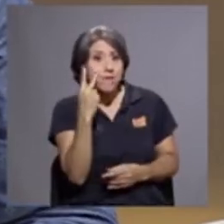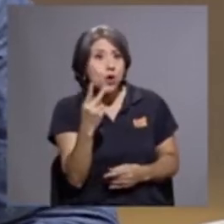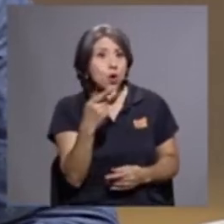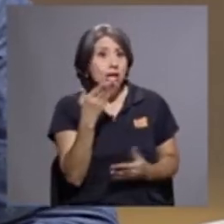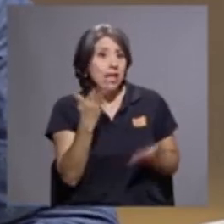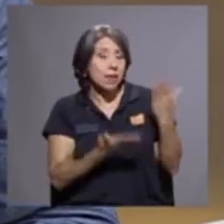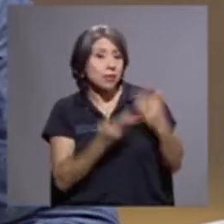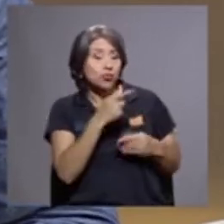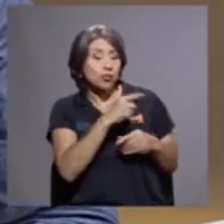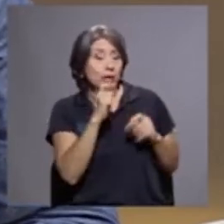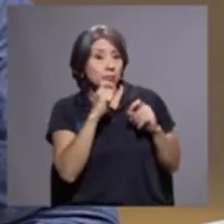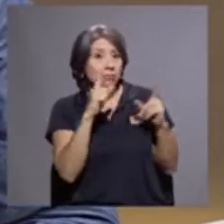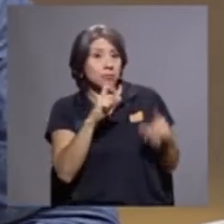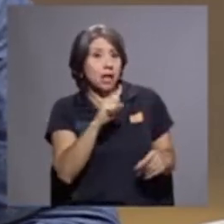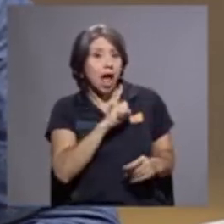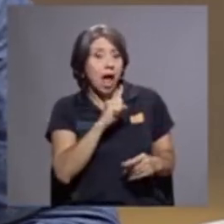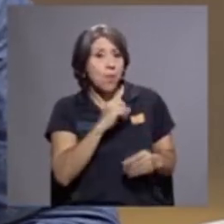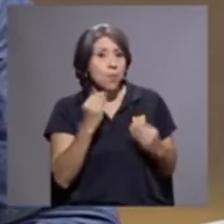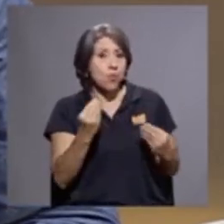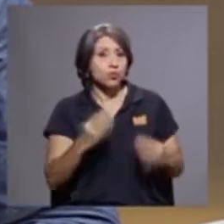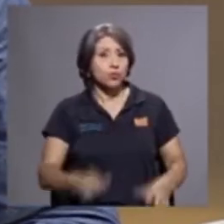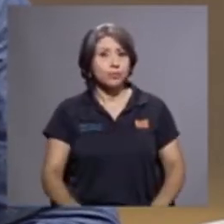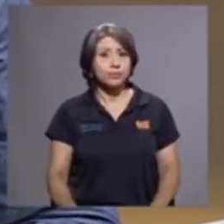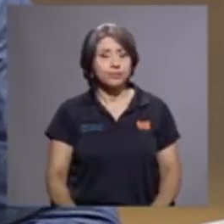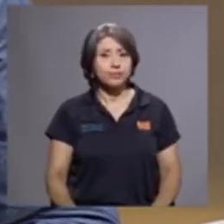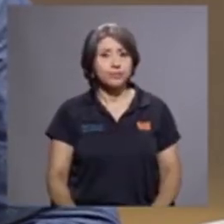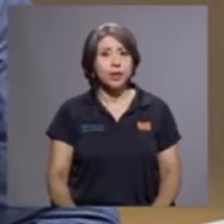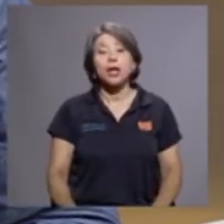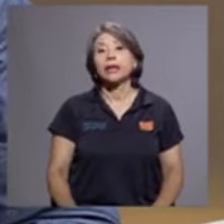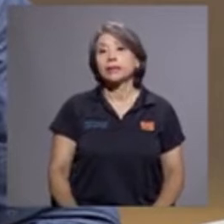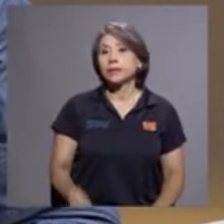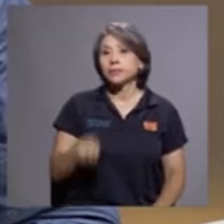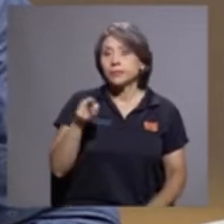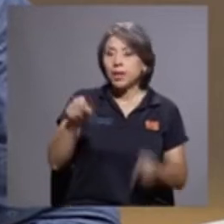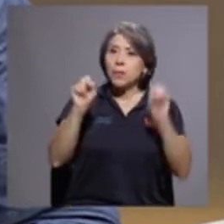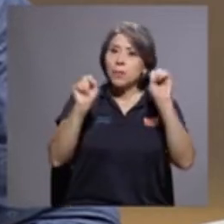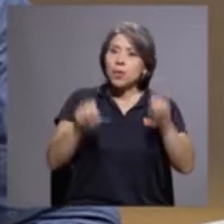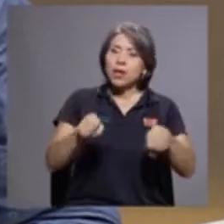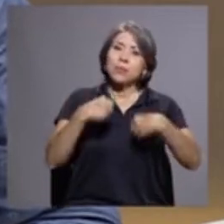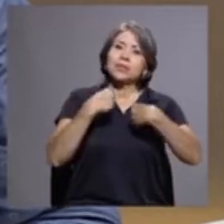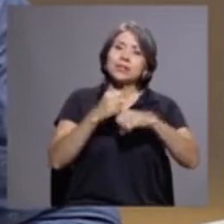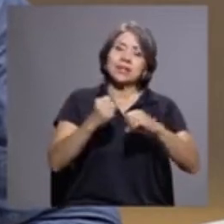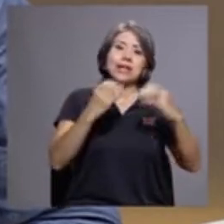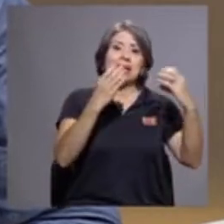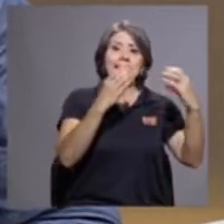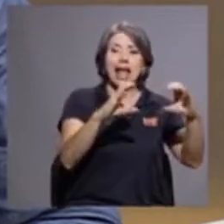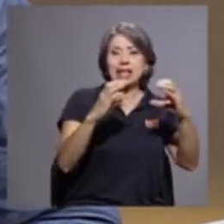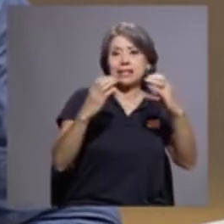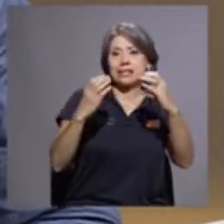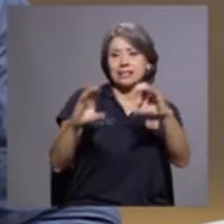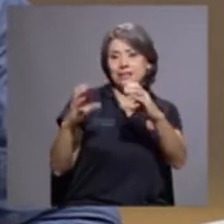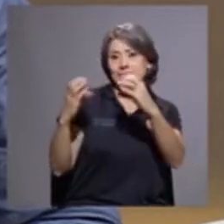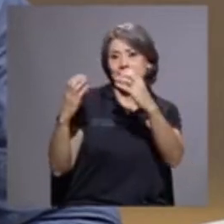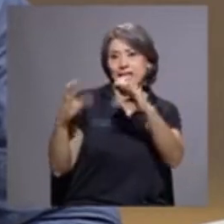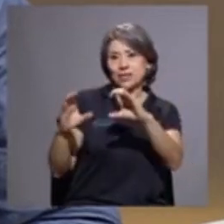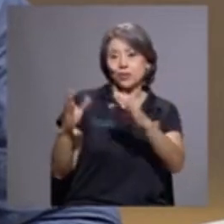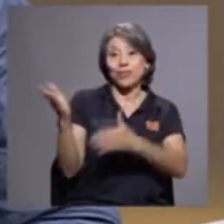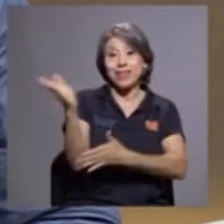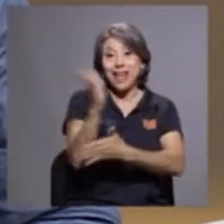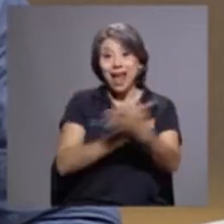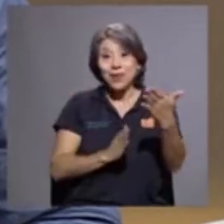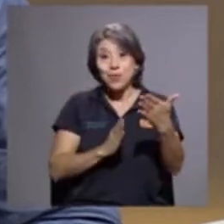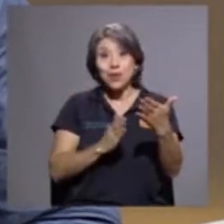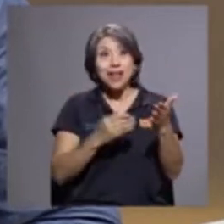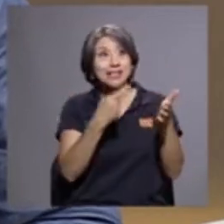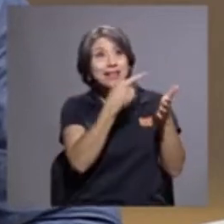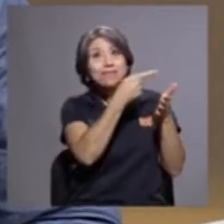Bueno, ahí podríamos hacer una clasificación de algunas de las expresiones